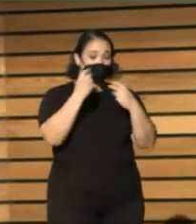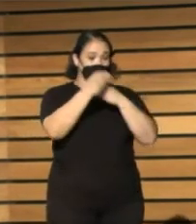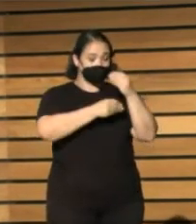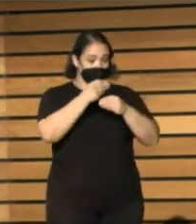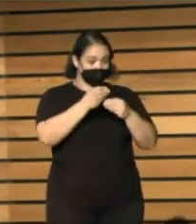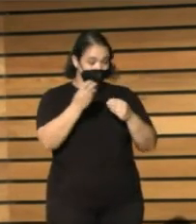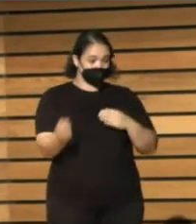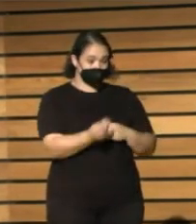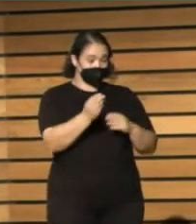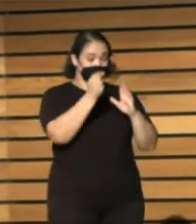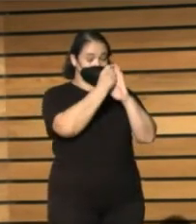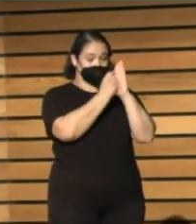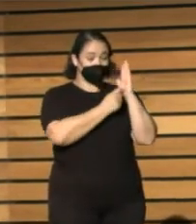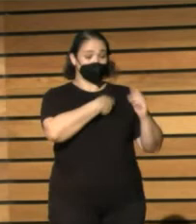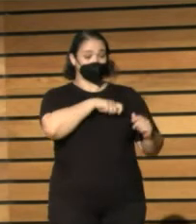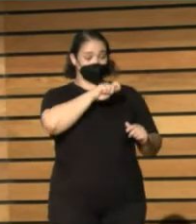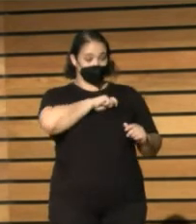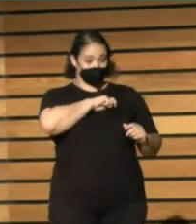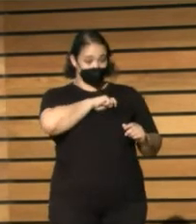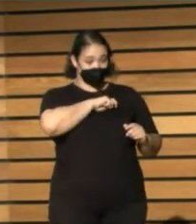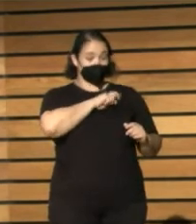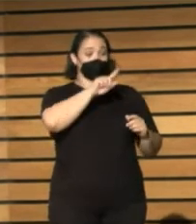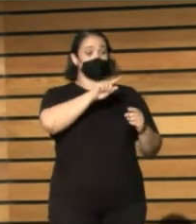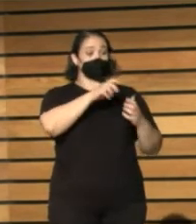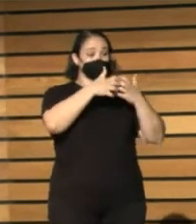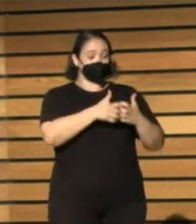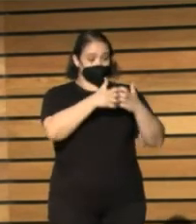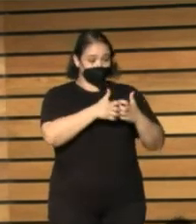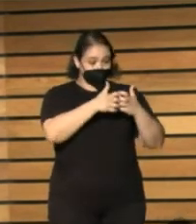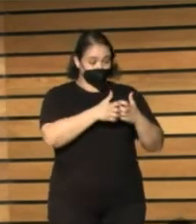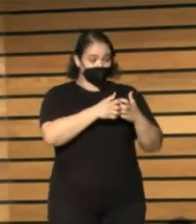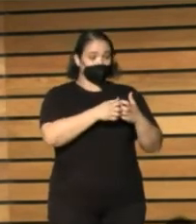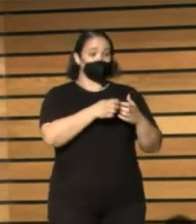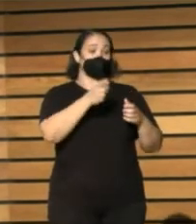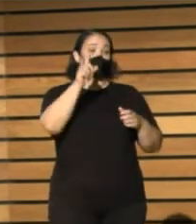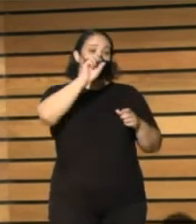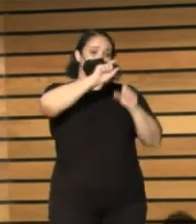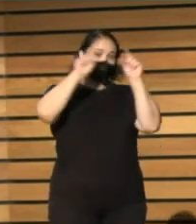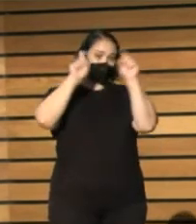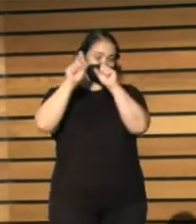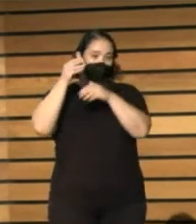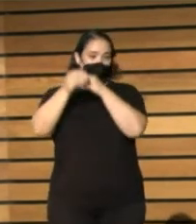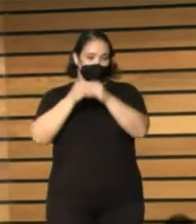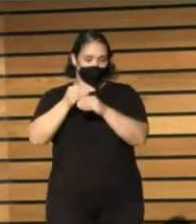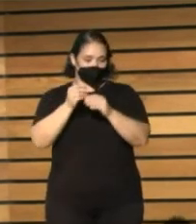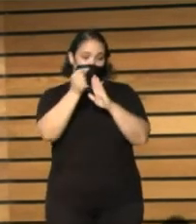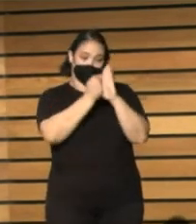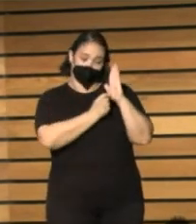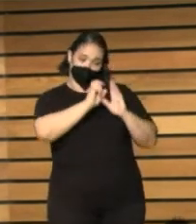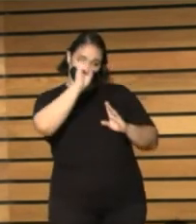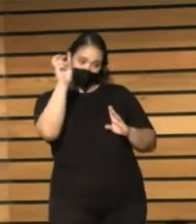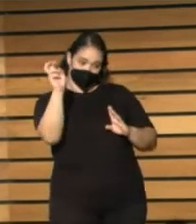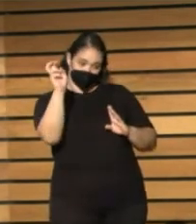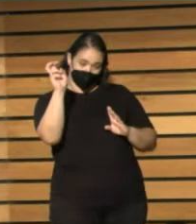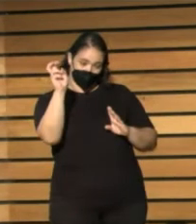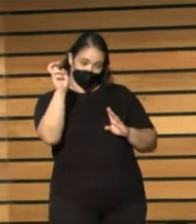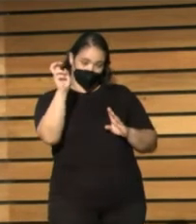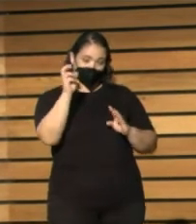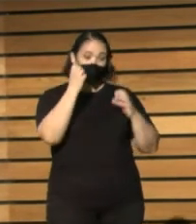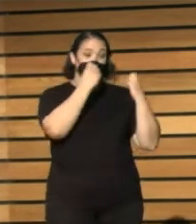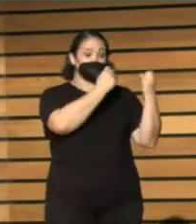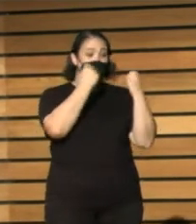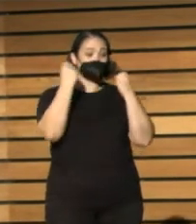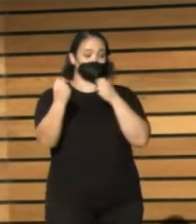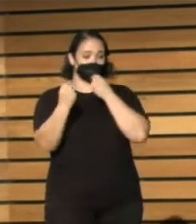recolector de metadatos españoles y como mecanismo de soporte a los profesionales de las instituciones proveedoras de datos. Potenciar